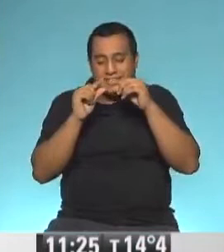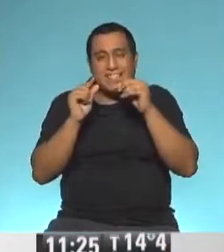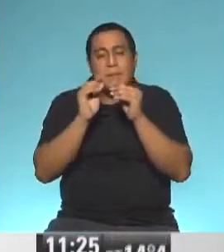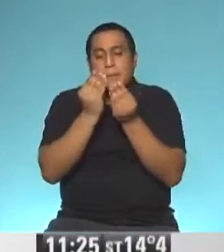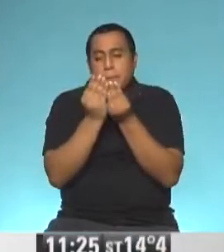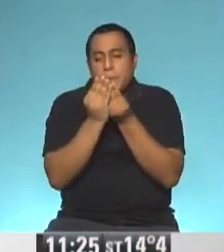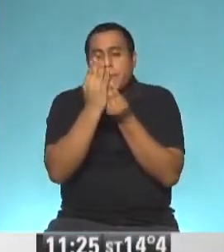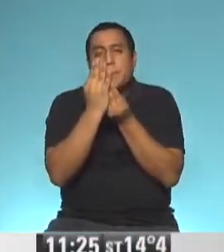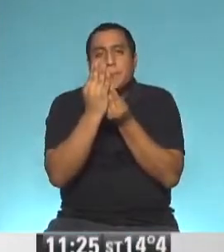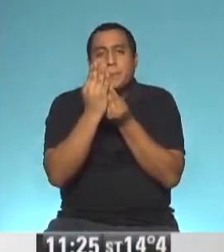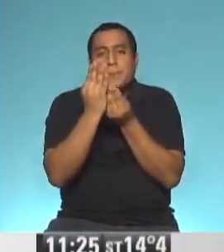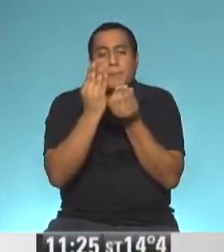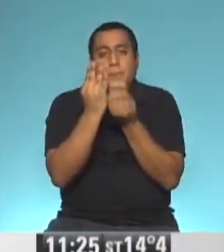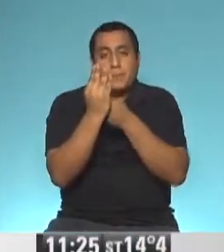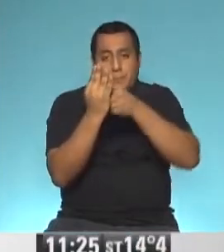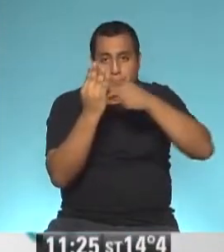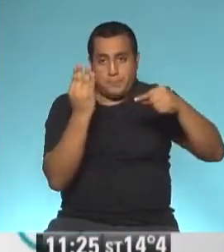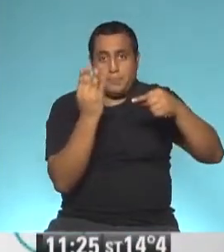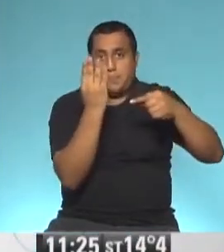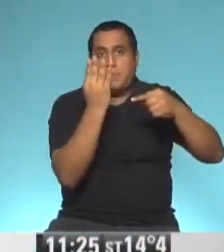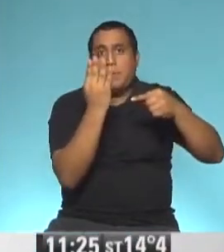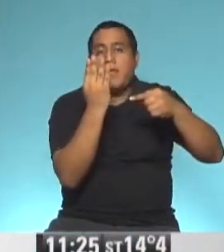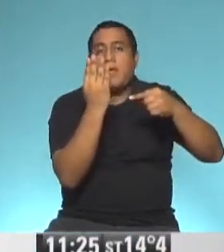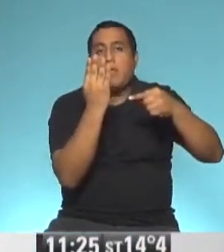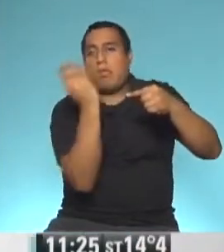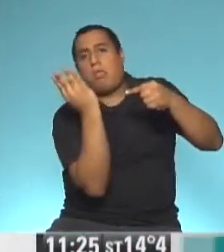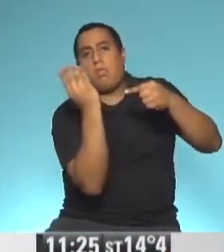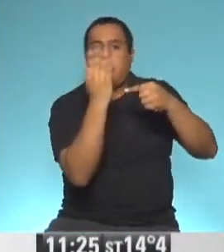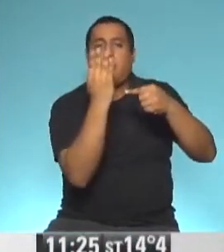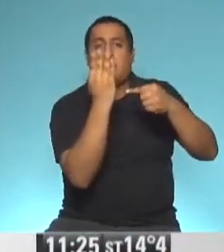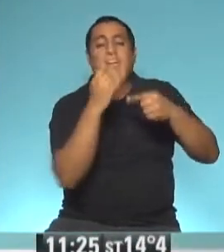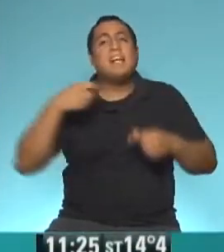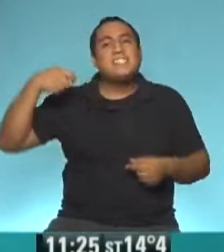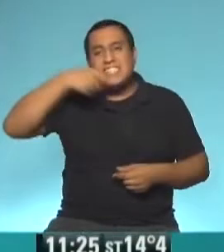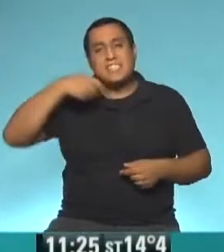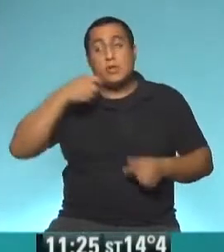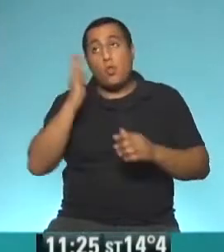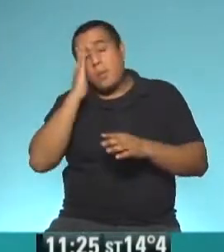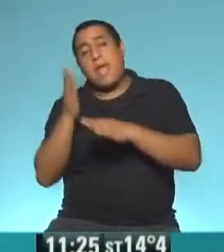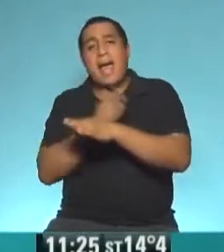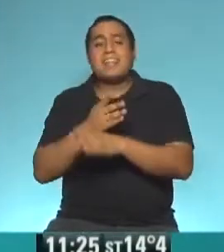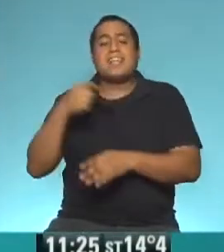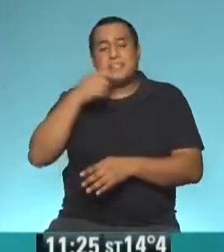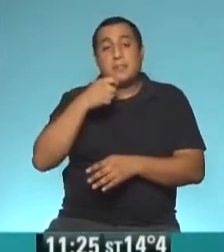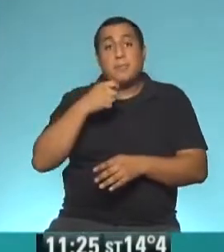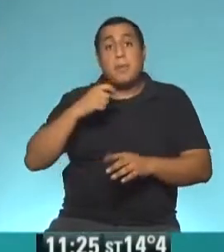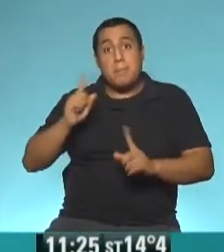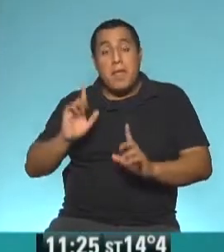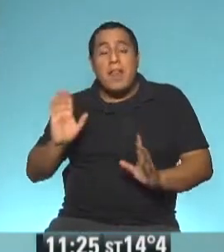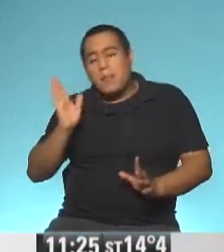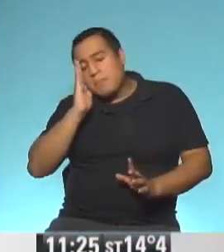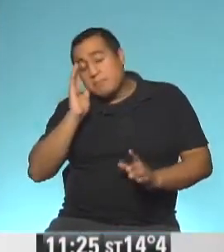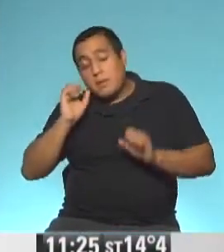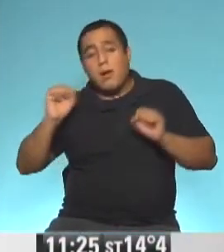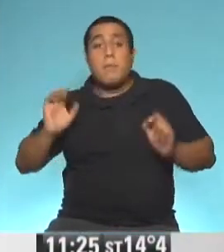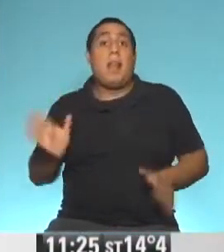pelos tienen que estar bien derechitos. Sí o sí antes de irnos a dormir. Apenas nos levantamos, nos tenemos que también lavar